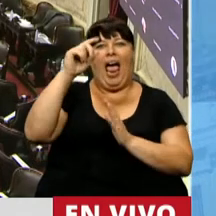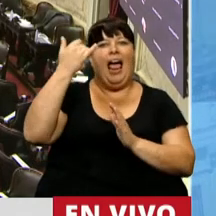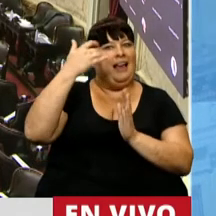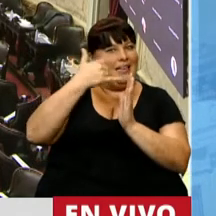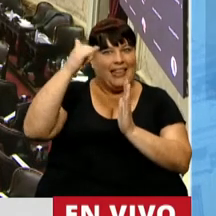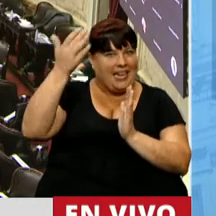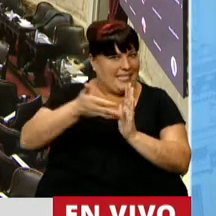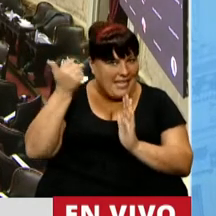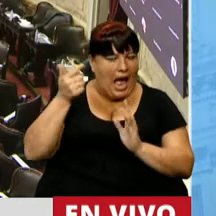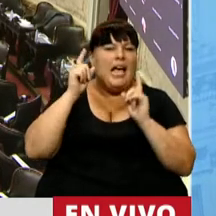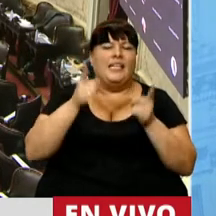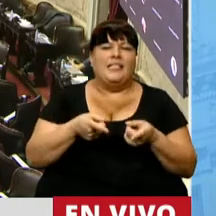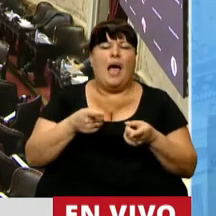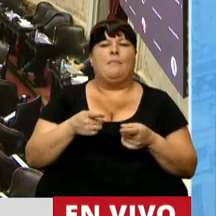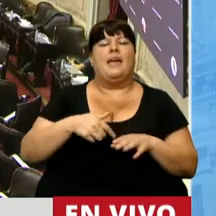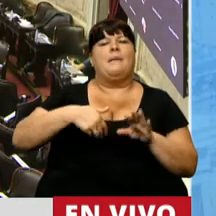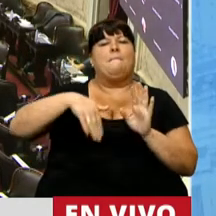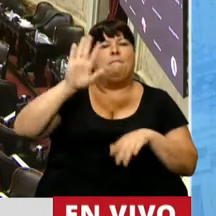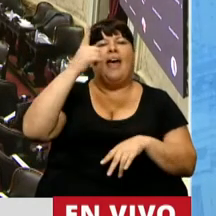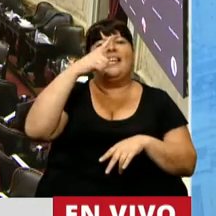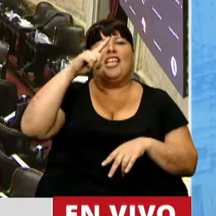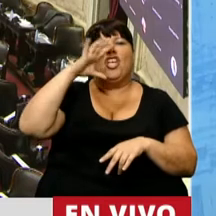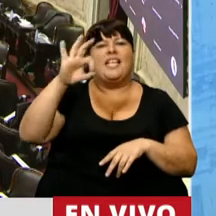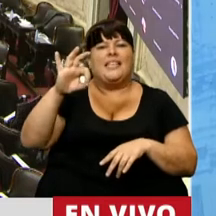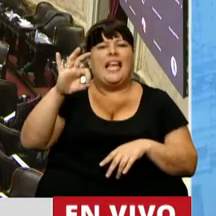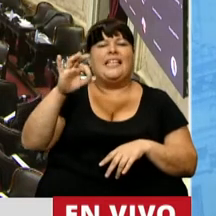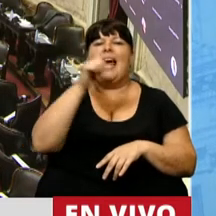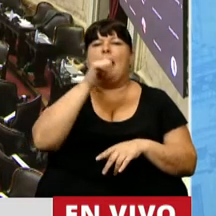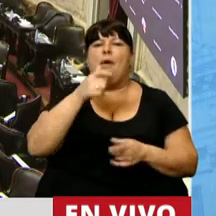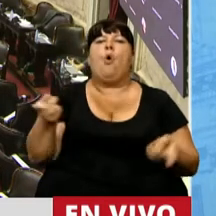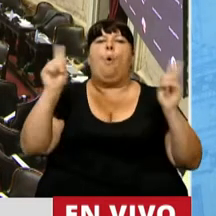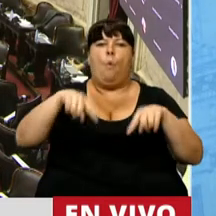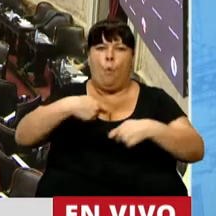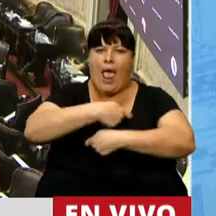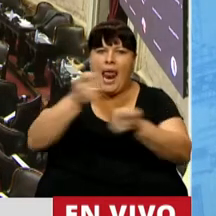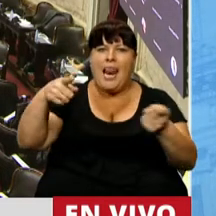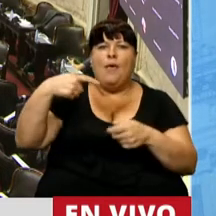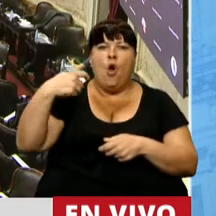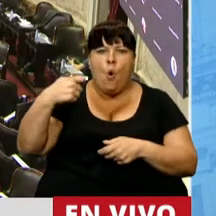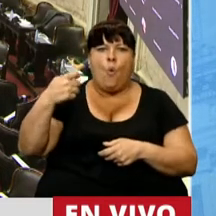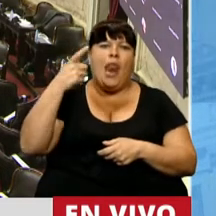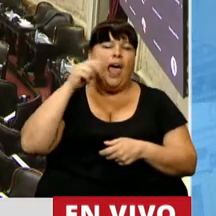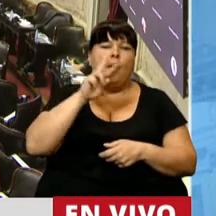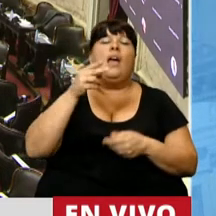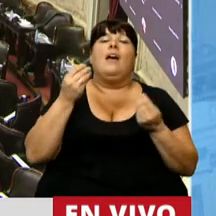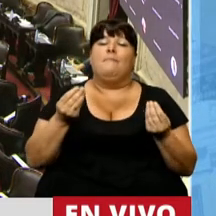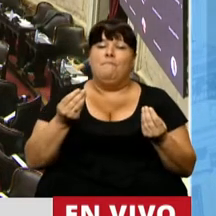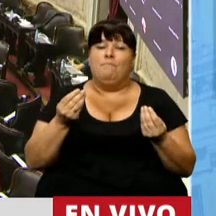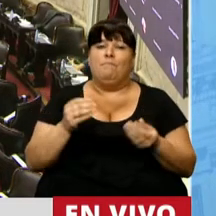Tiene que ver con haberle devuelto más de 170 medicamentos a nuestros jubilados y jubiladas que